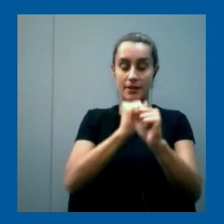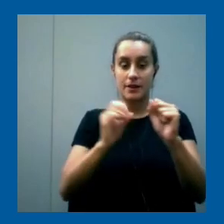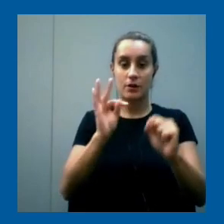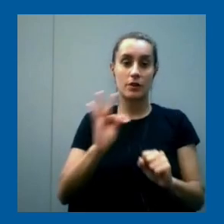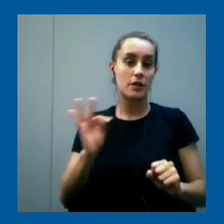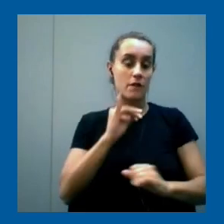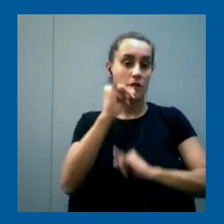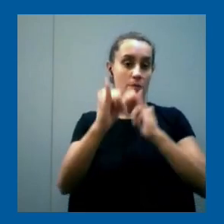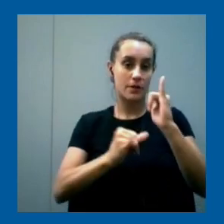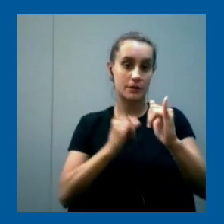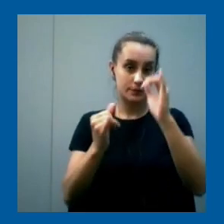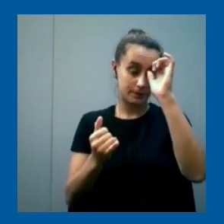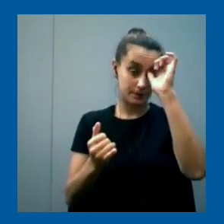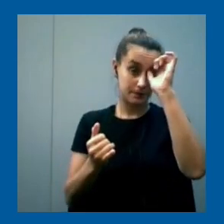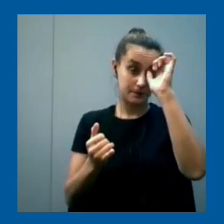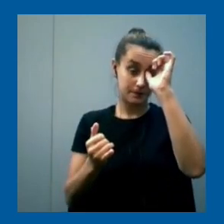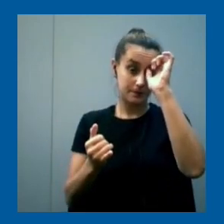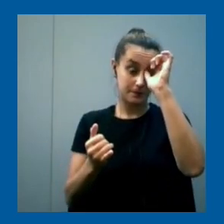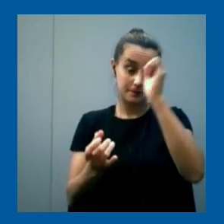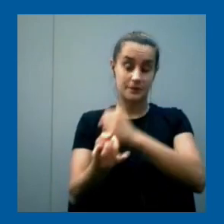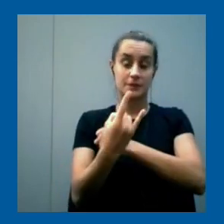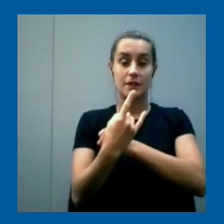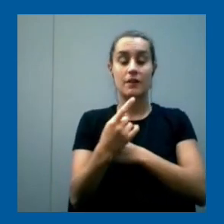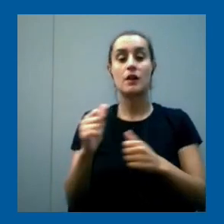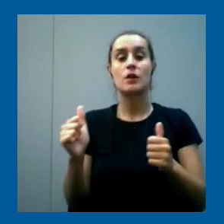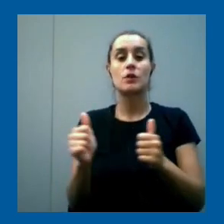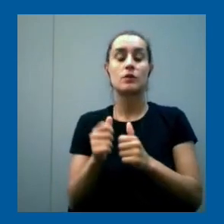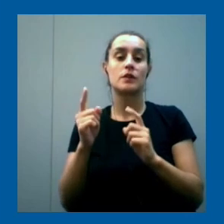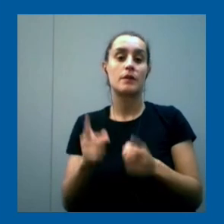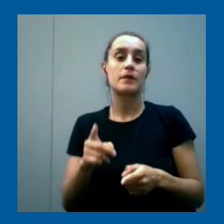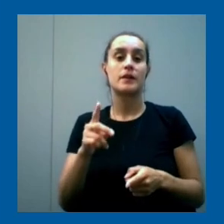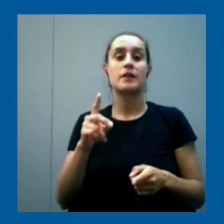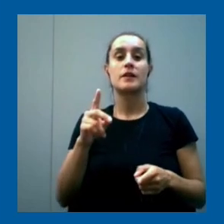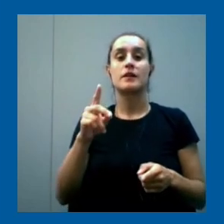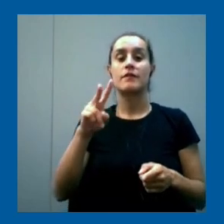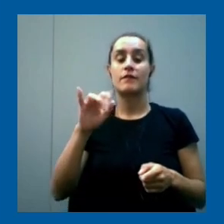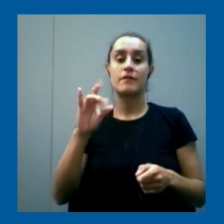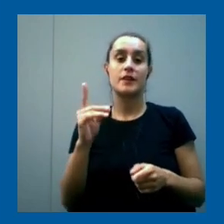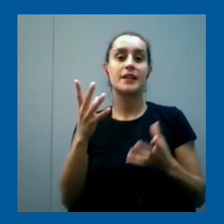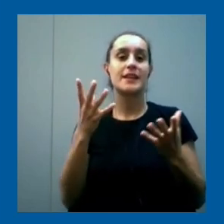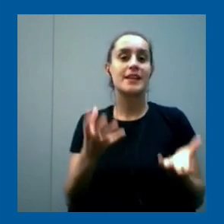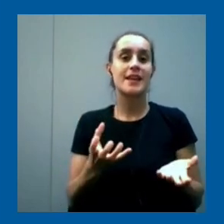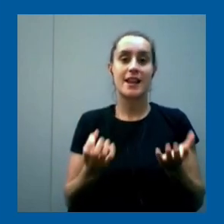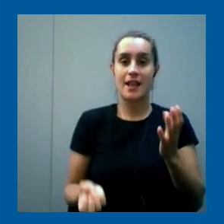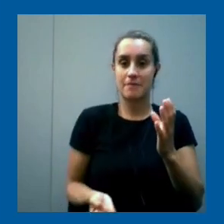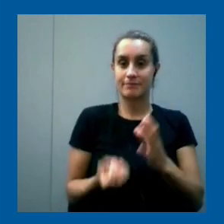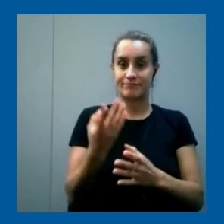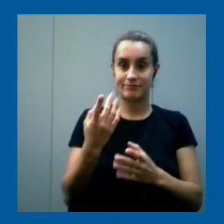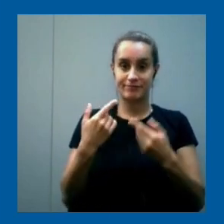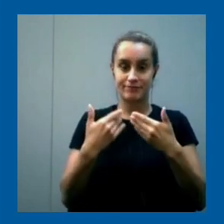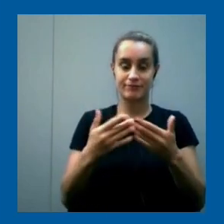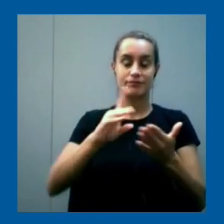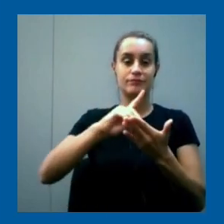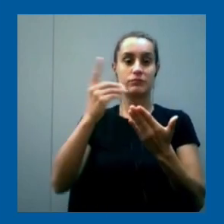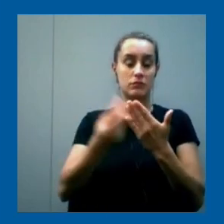y en conjunto con el BID, deciden iniciar un proyecto que inicialmente estaba